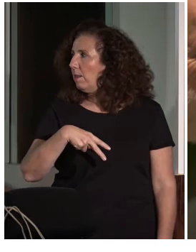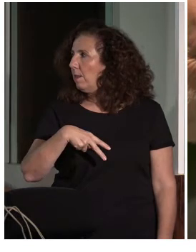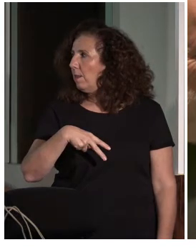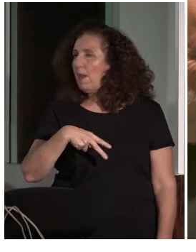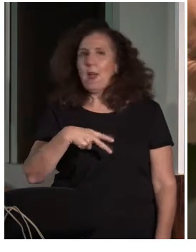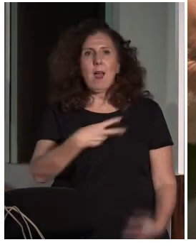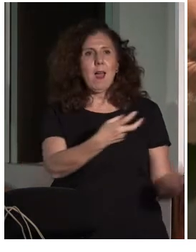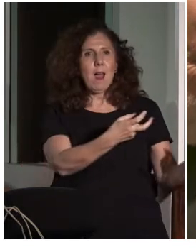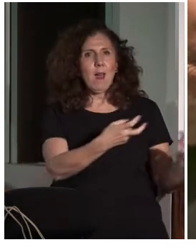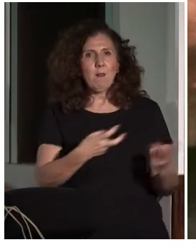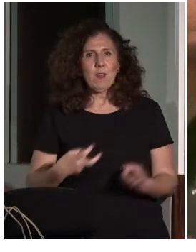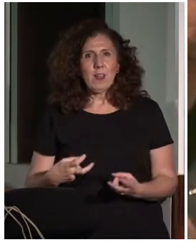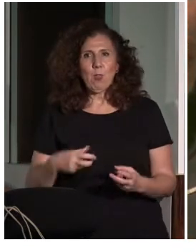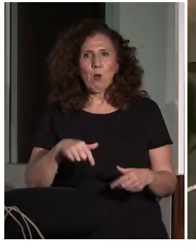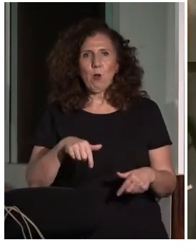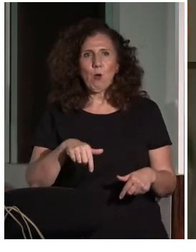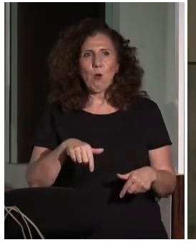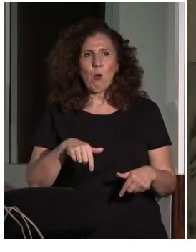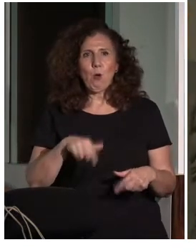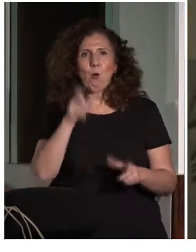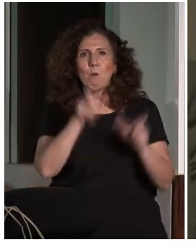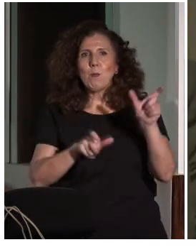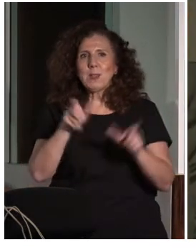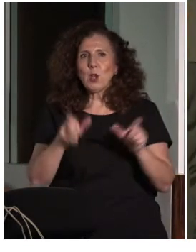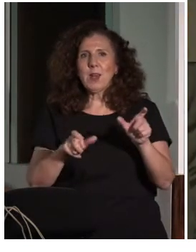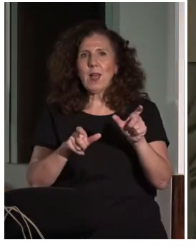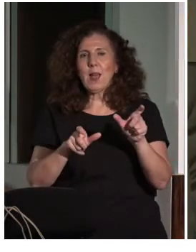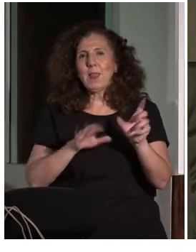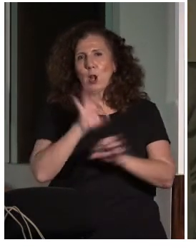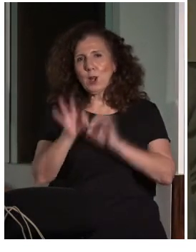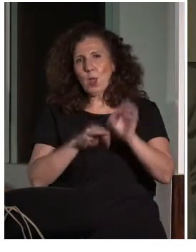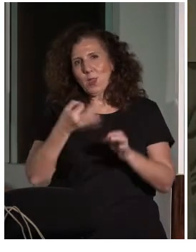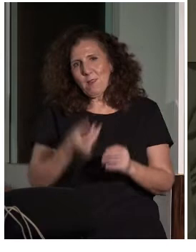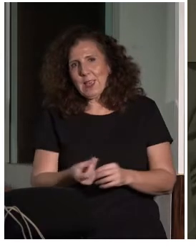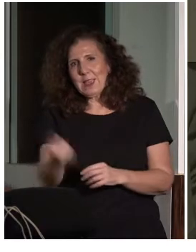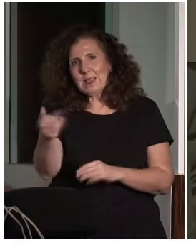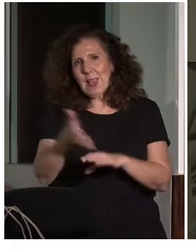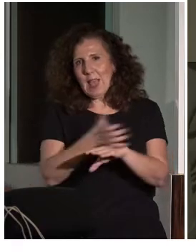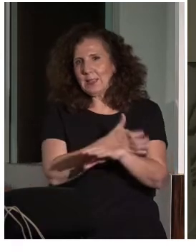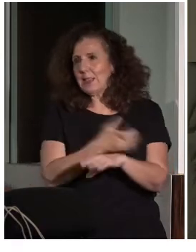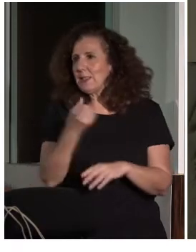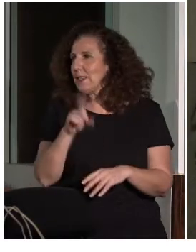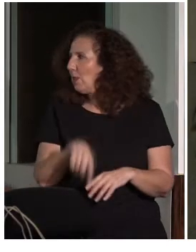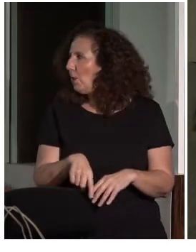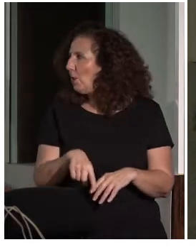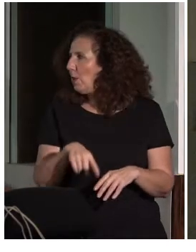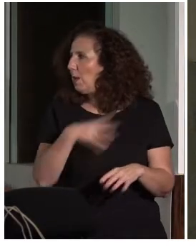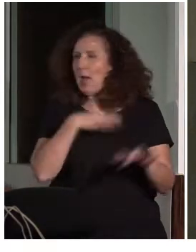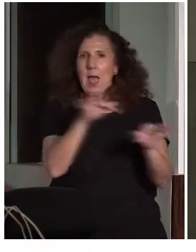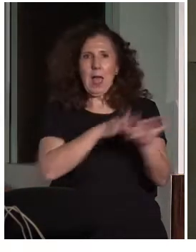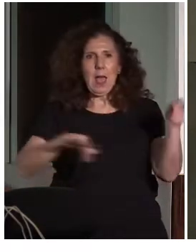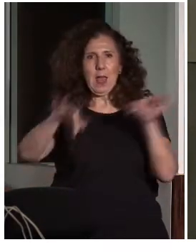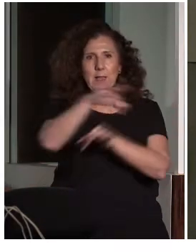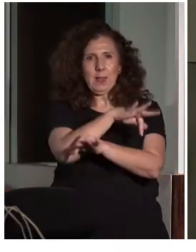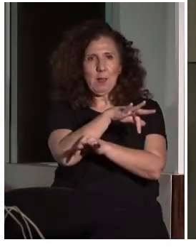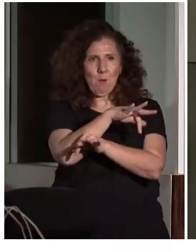han venido en persona de su organización y tiene más o menos que irse, bueno, pues alteramos el